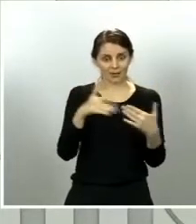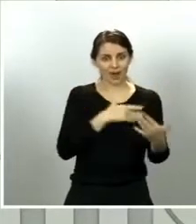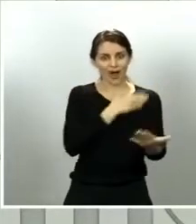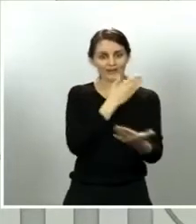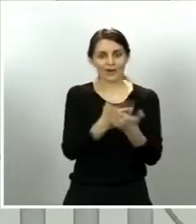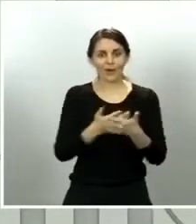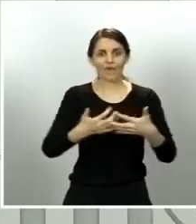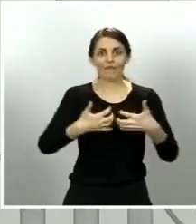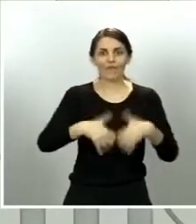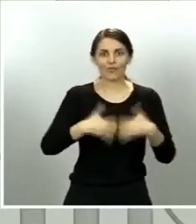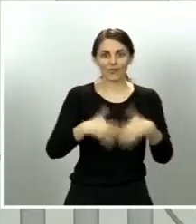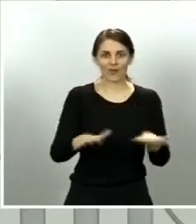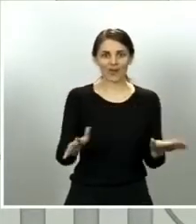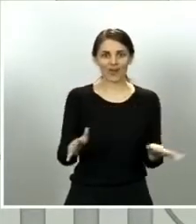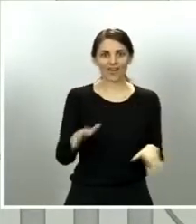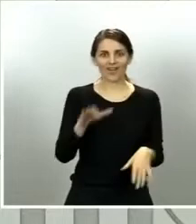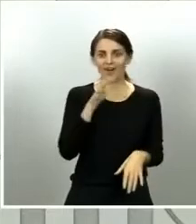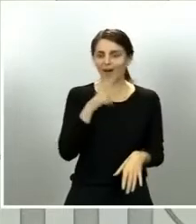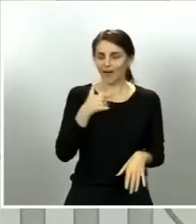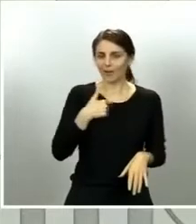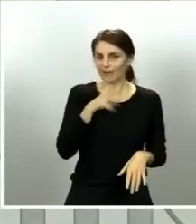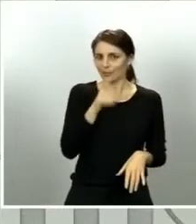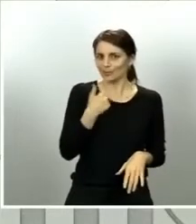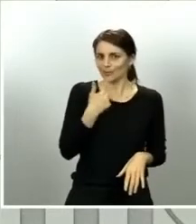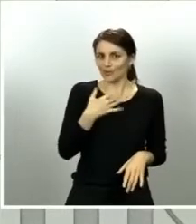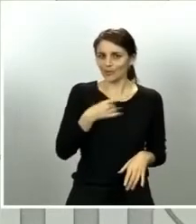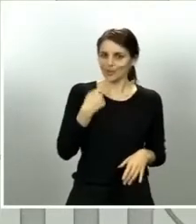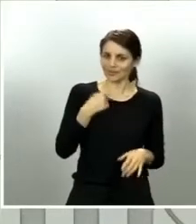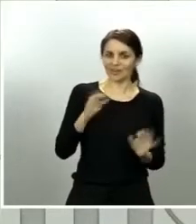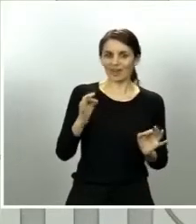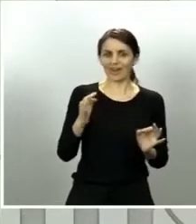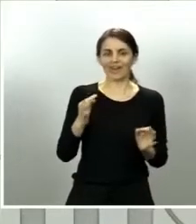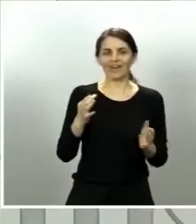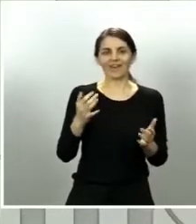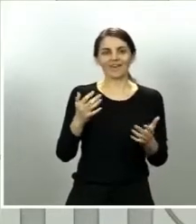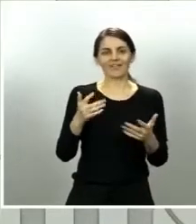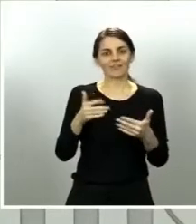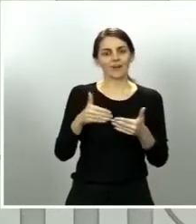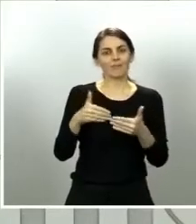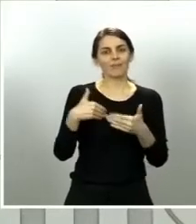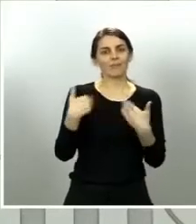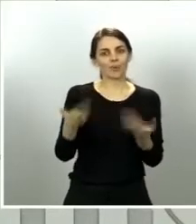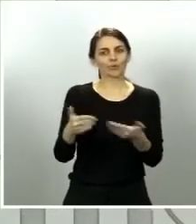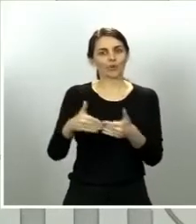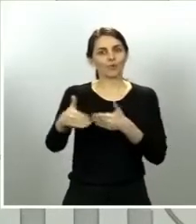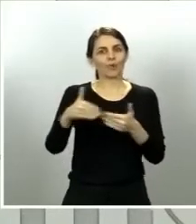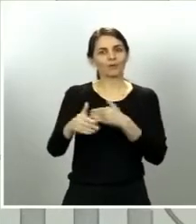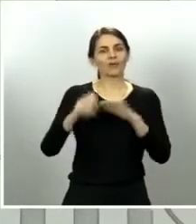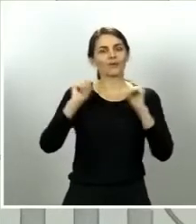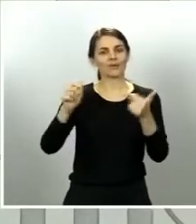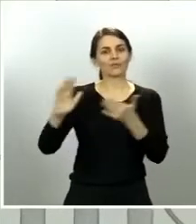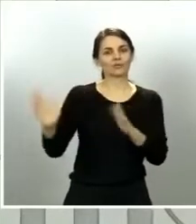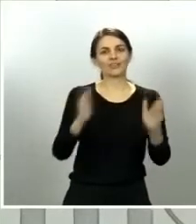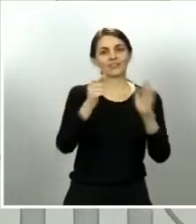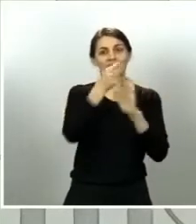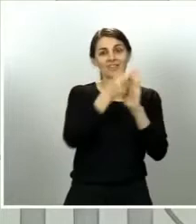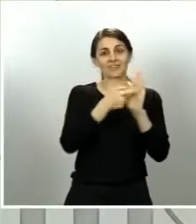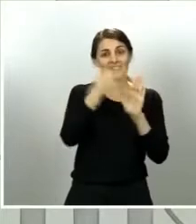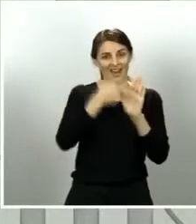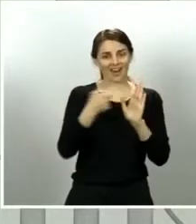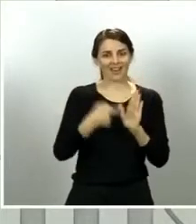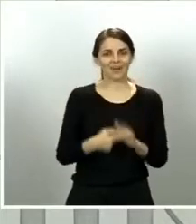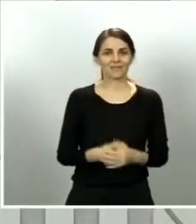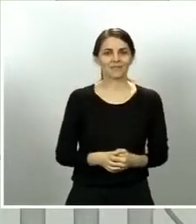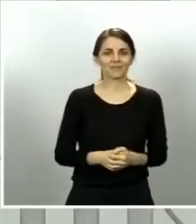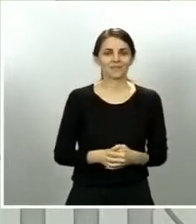estamos ya preparados, en unos días, para empezar esta fase de desescalada. Finalmente, y en tercer lugar,